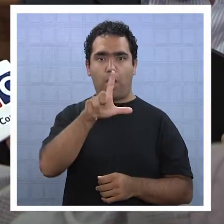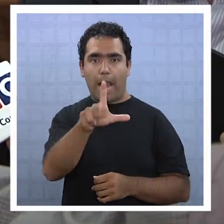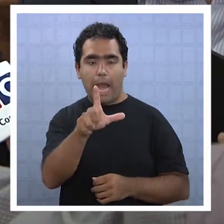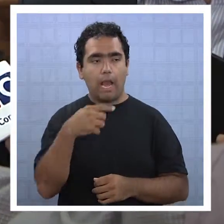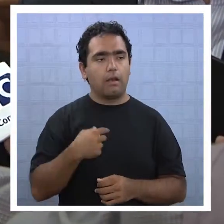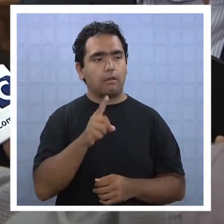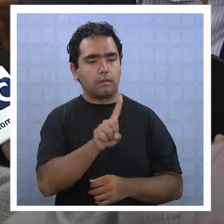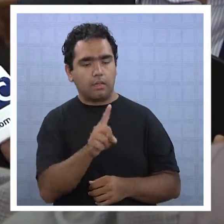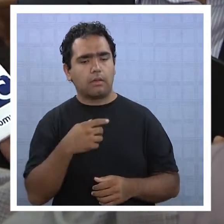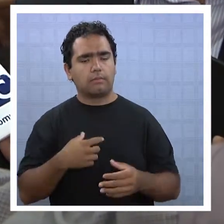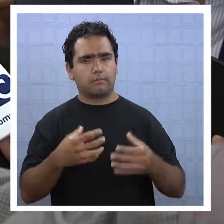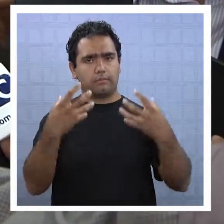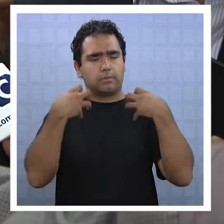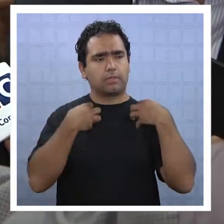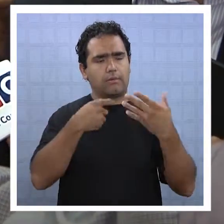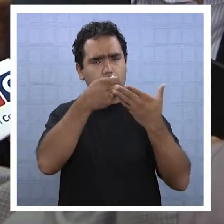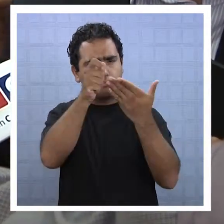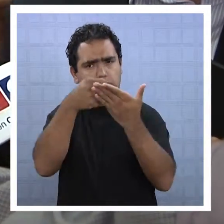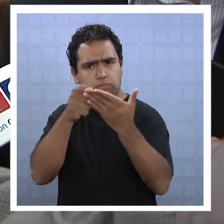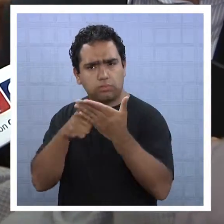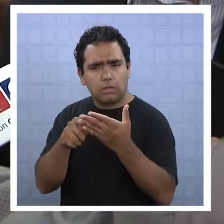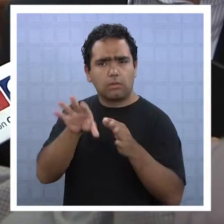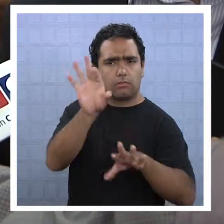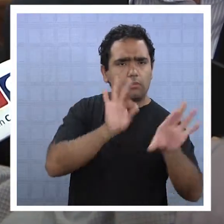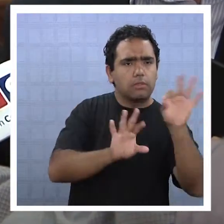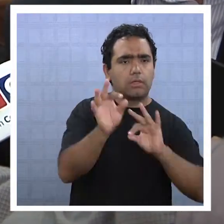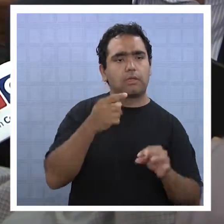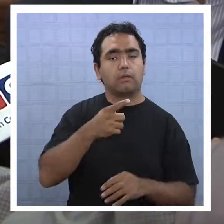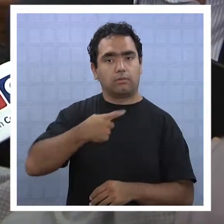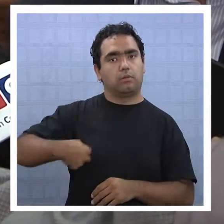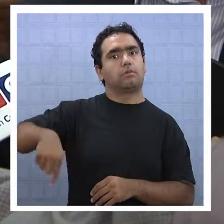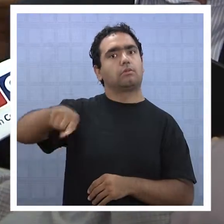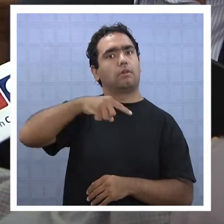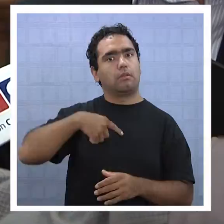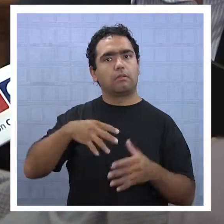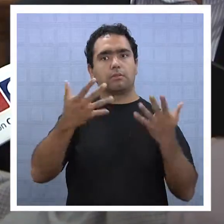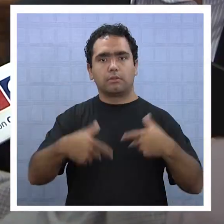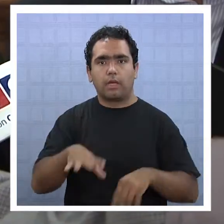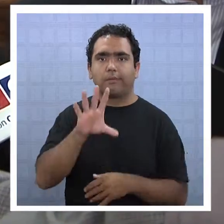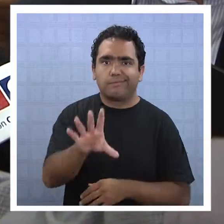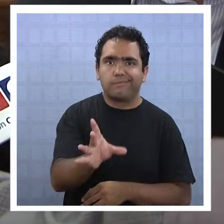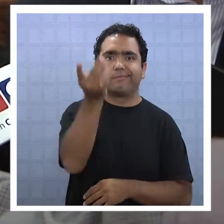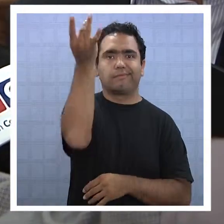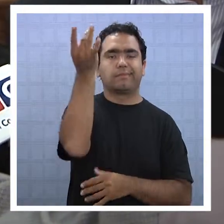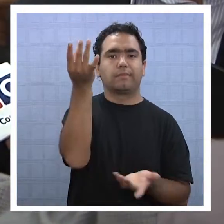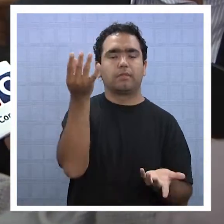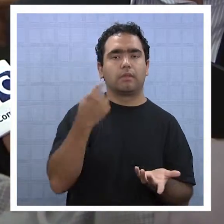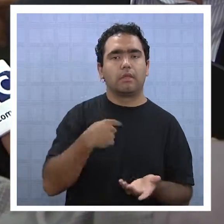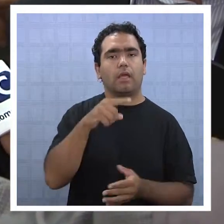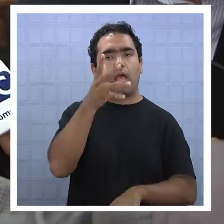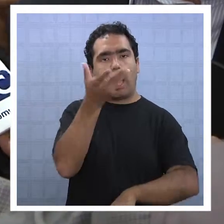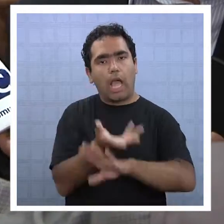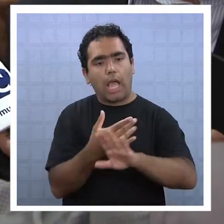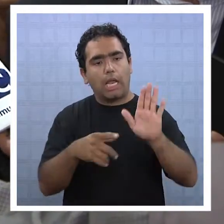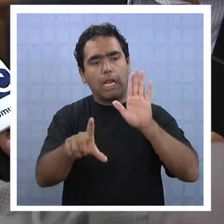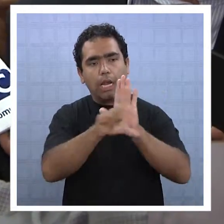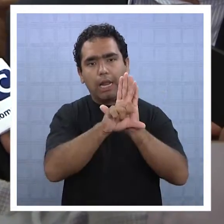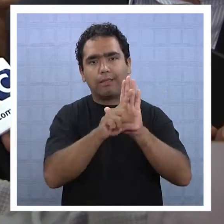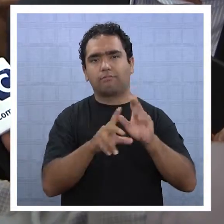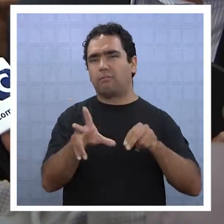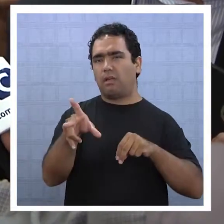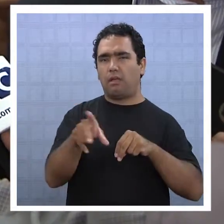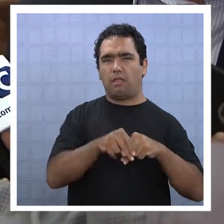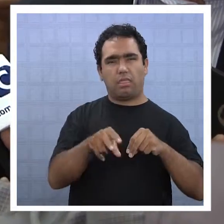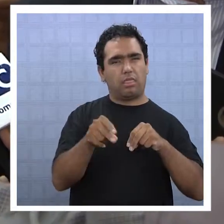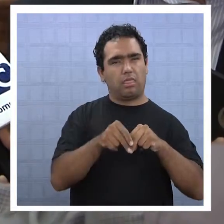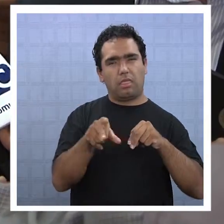si se tenía que formalizar a algunas personas, nos dimos cuenta, y por eso presentamos el proyecto de ley, que había una legislación que era muy antigua, que